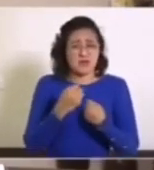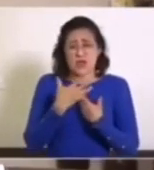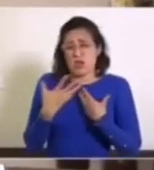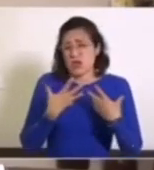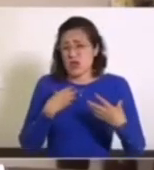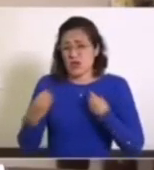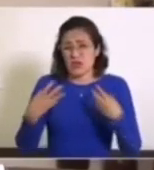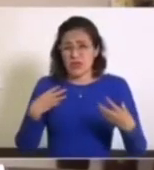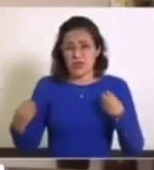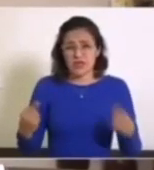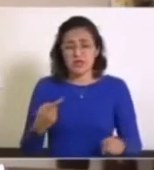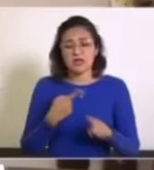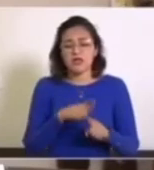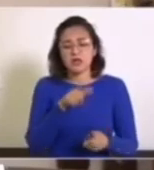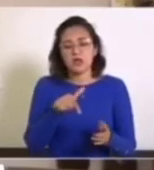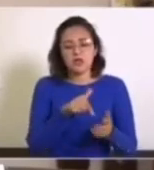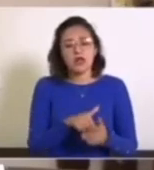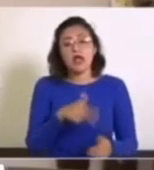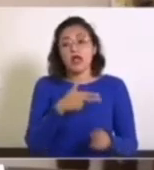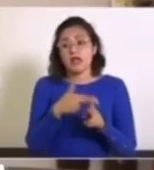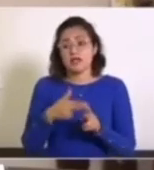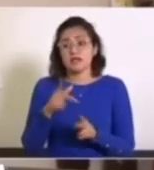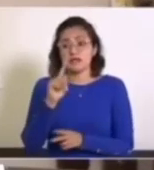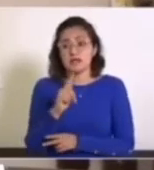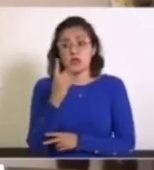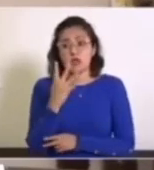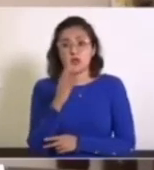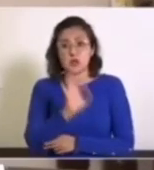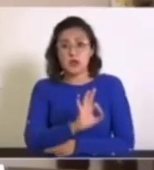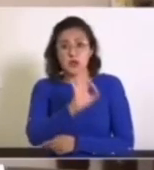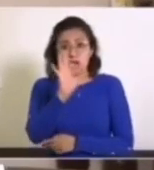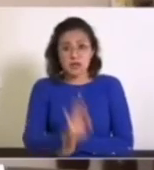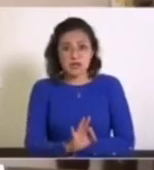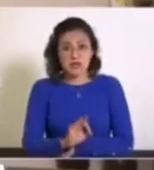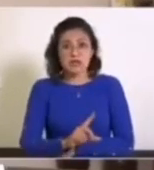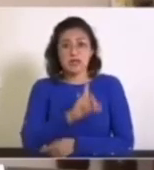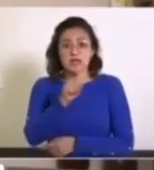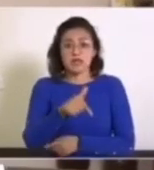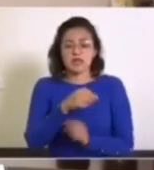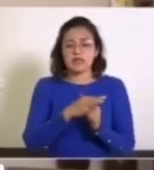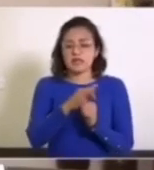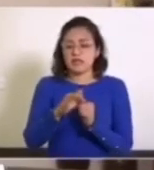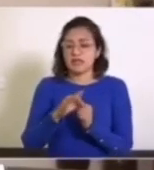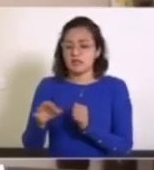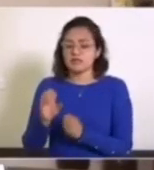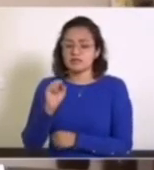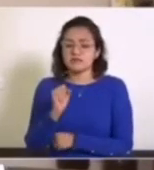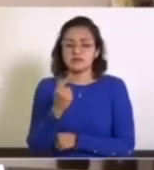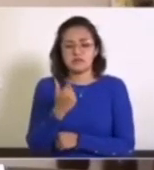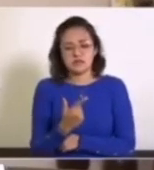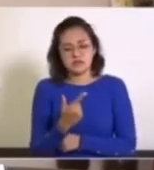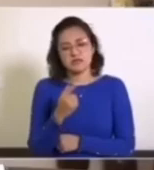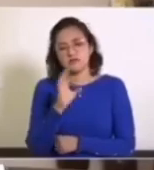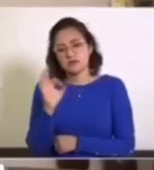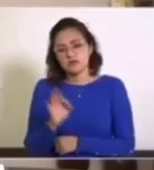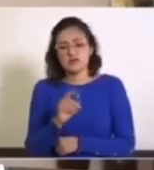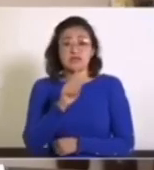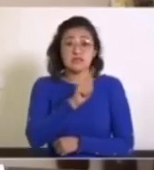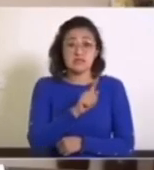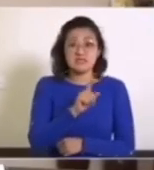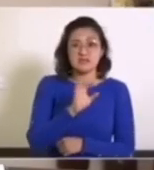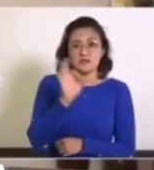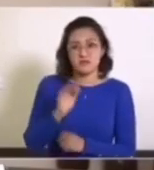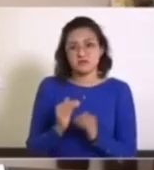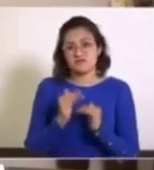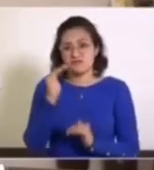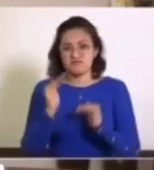En la zona curvada hasta un 74%. Y en la capital hasta un 67, 68, 70%.